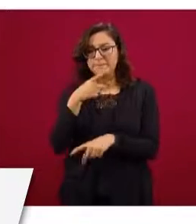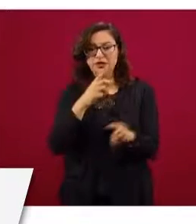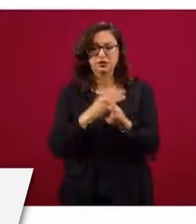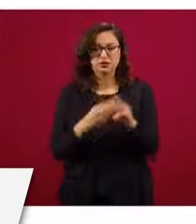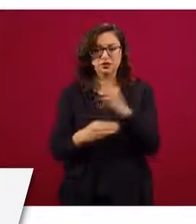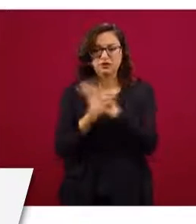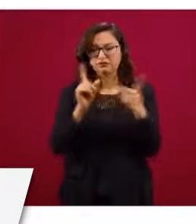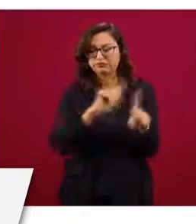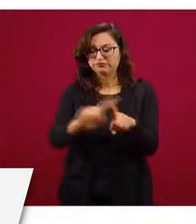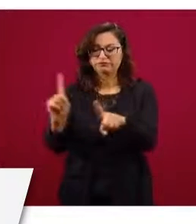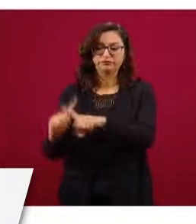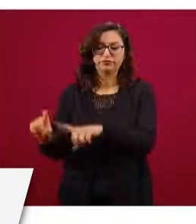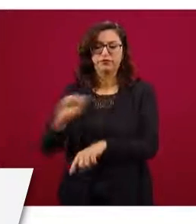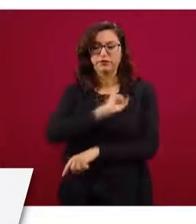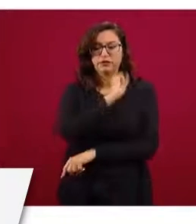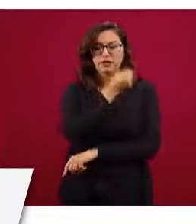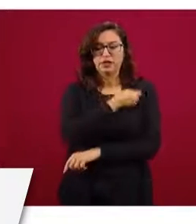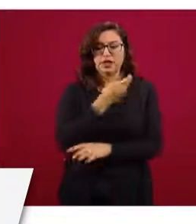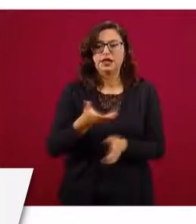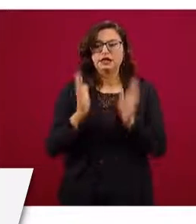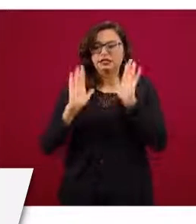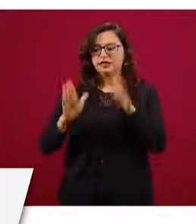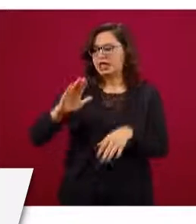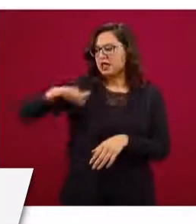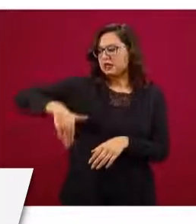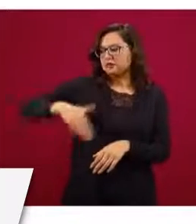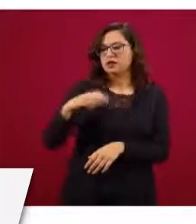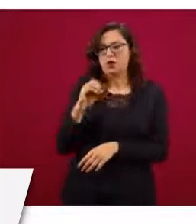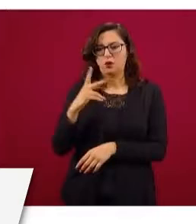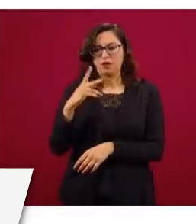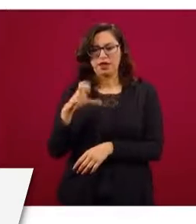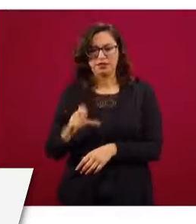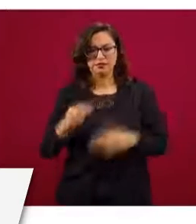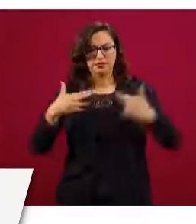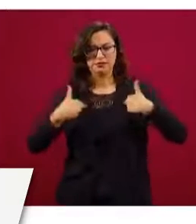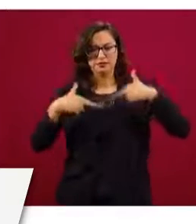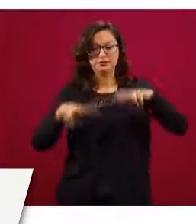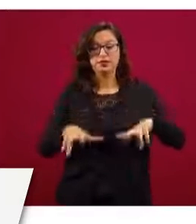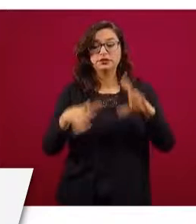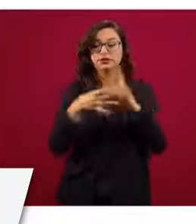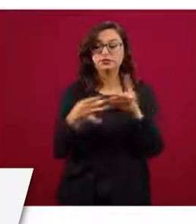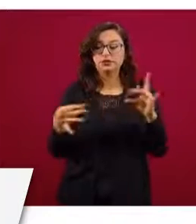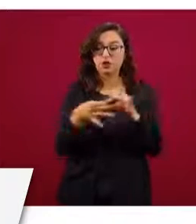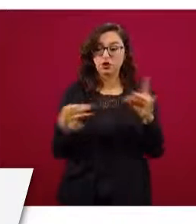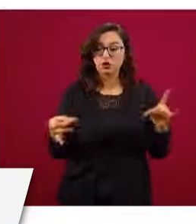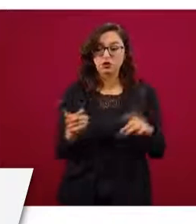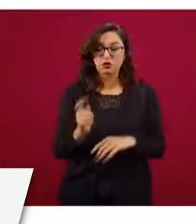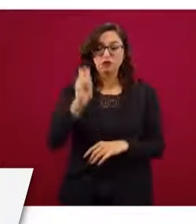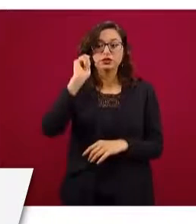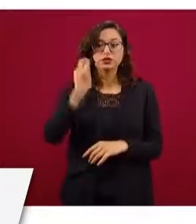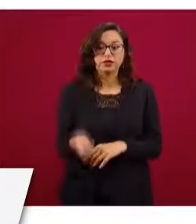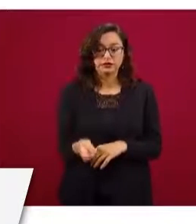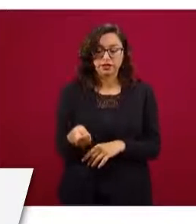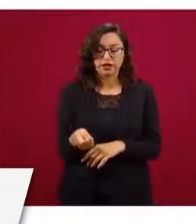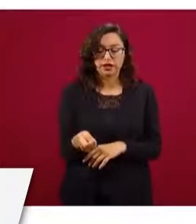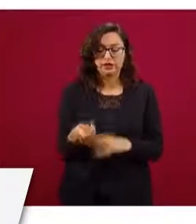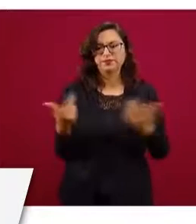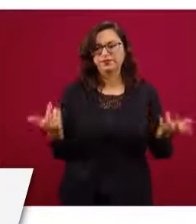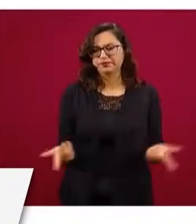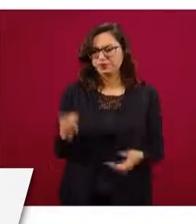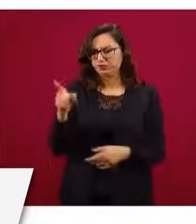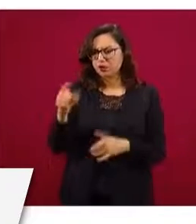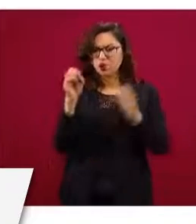explicó aquí nuestro colega de la Organización Panamericana de la Salud. Esto significa que también esa organización va a participar